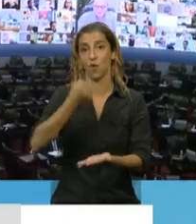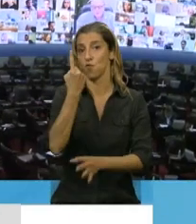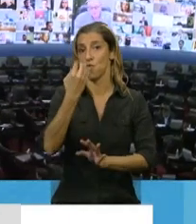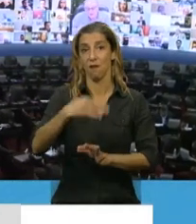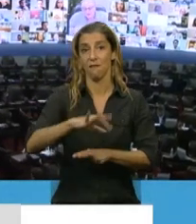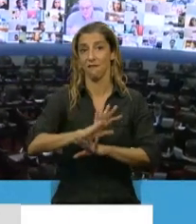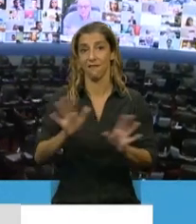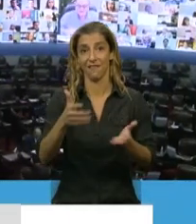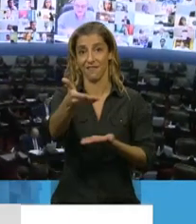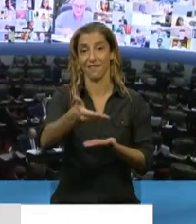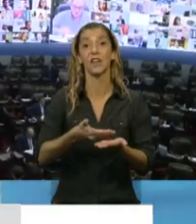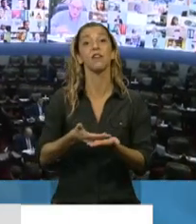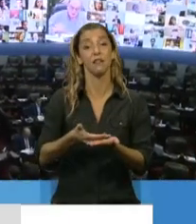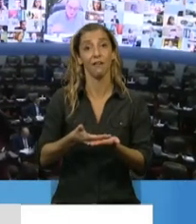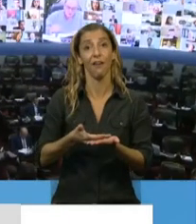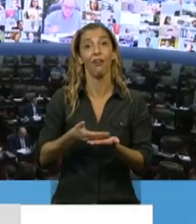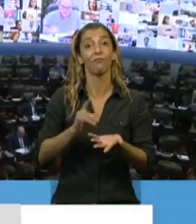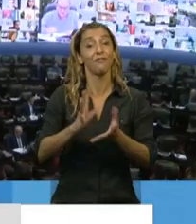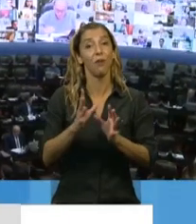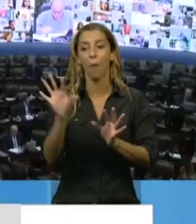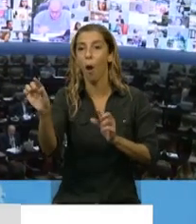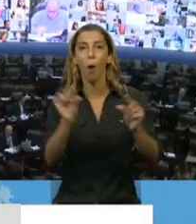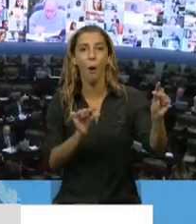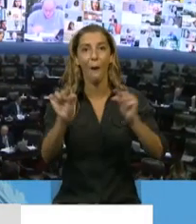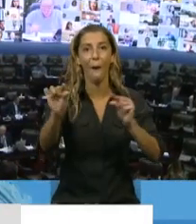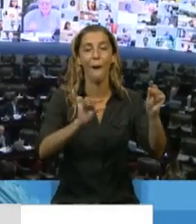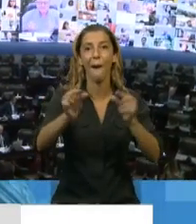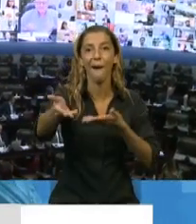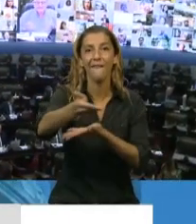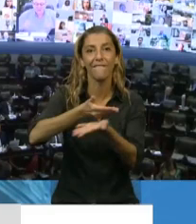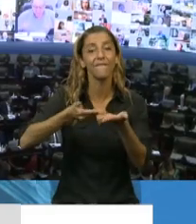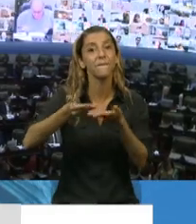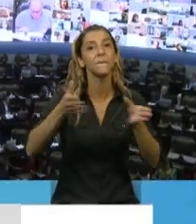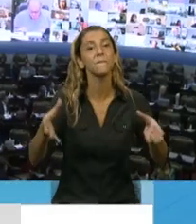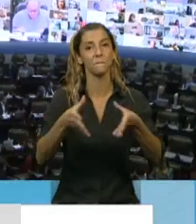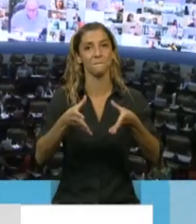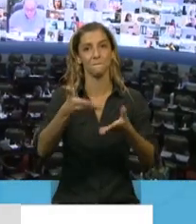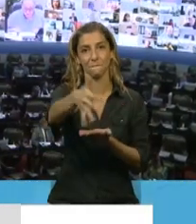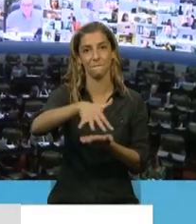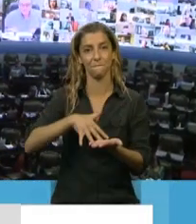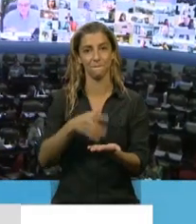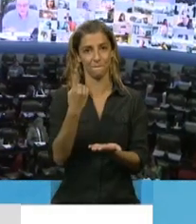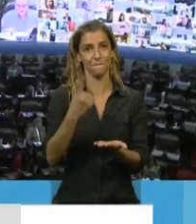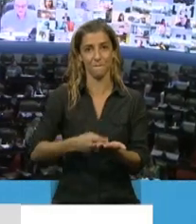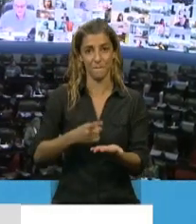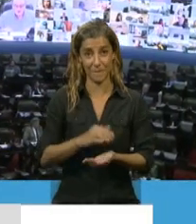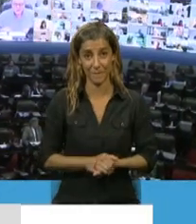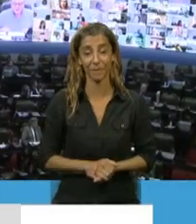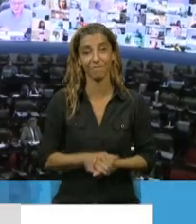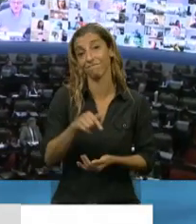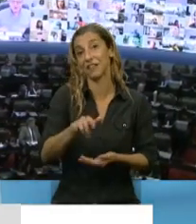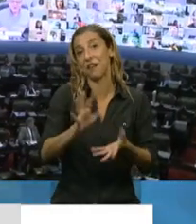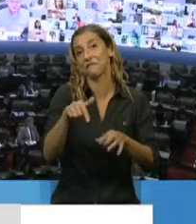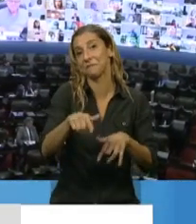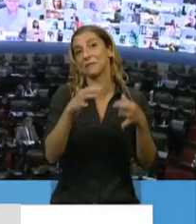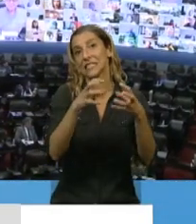a todos, que nos contuviera a todos, y que facilitara este procedimiento legislativo. Y creo que tal vez